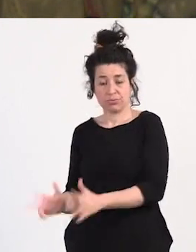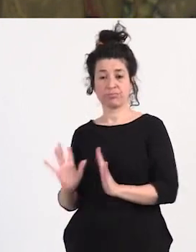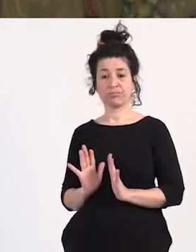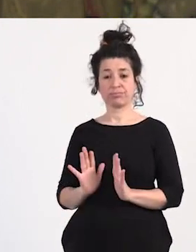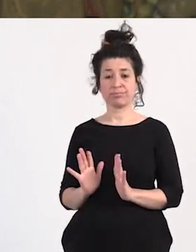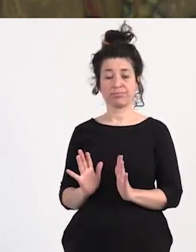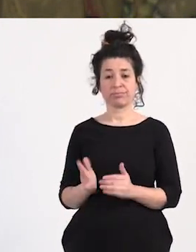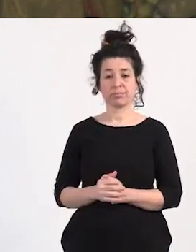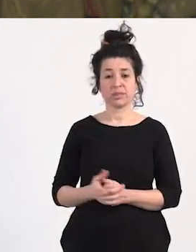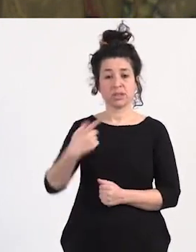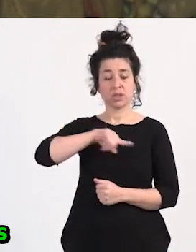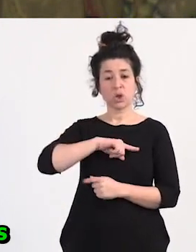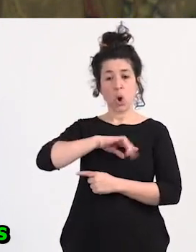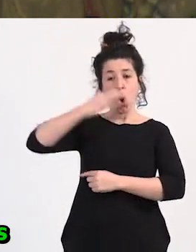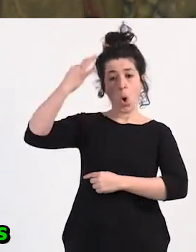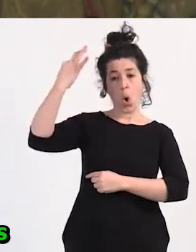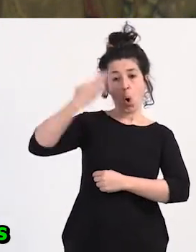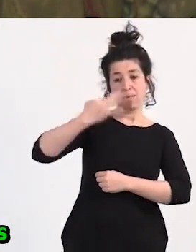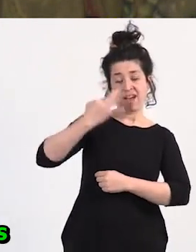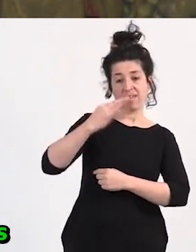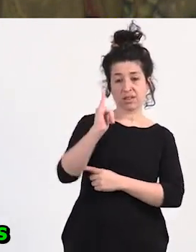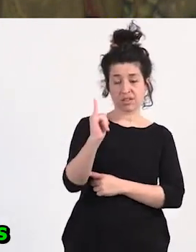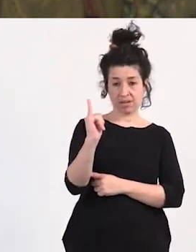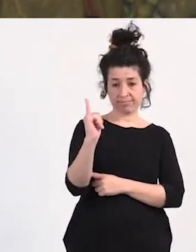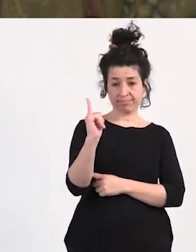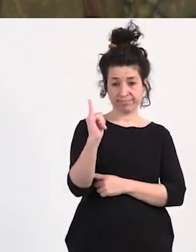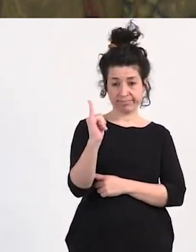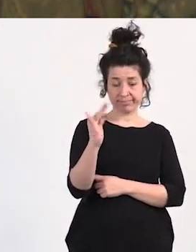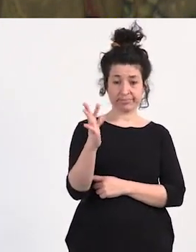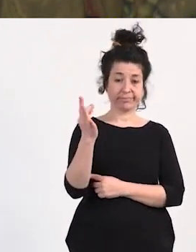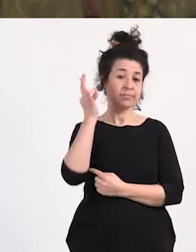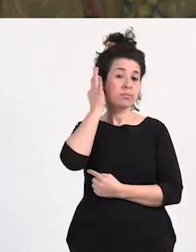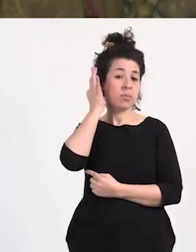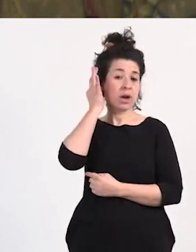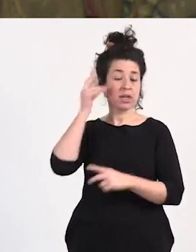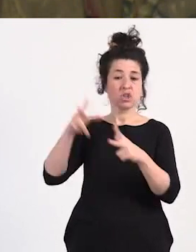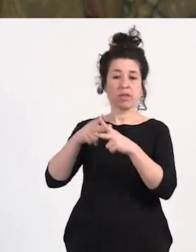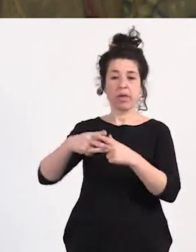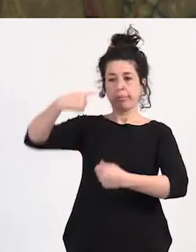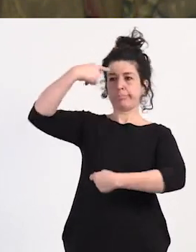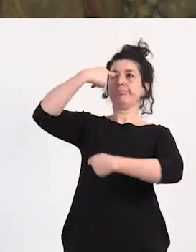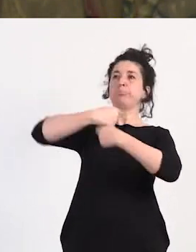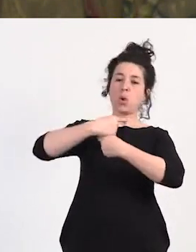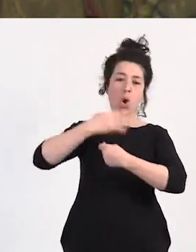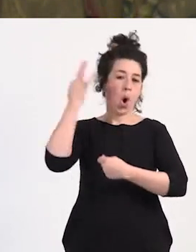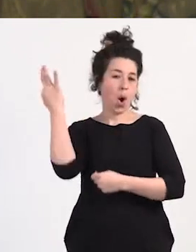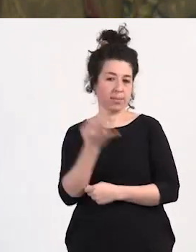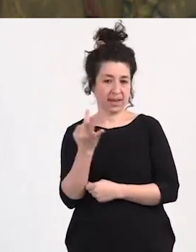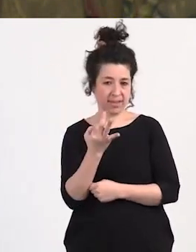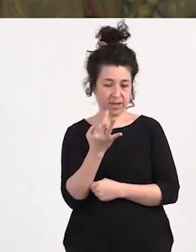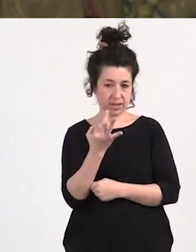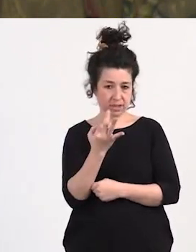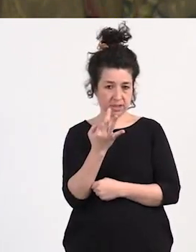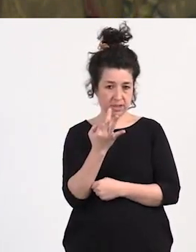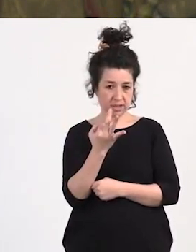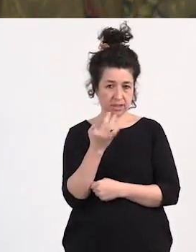unas obligaciones y tenemos tenemos unas obligaciones como mujeres que esta sociedad nos da de una manera u otra las cosas están cambiando